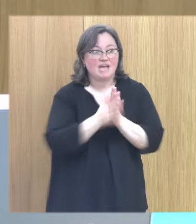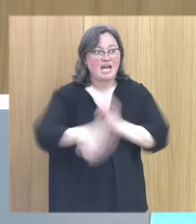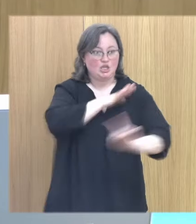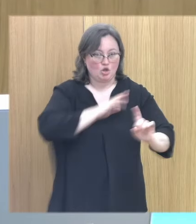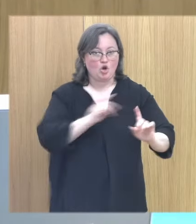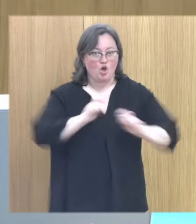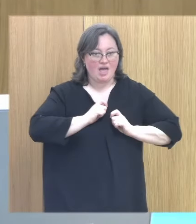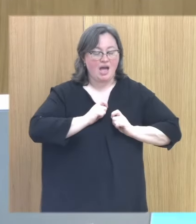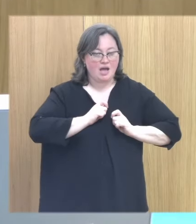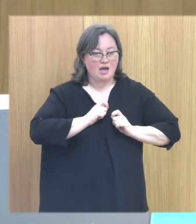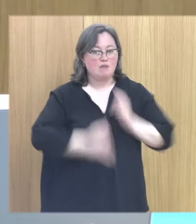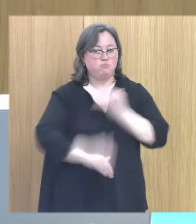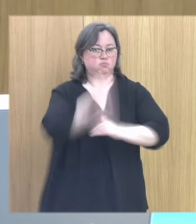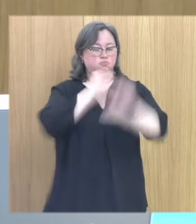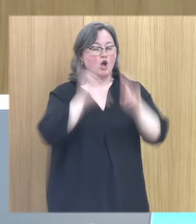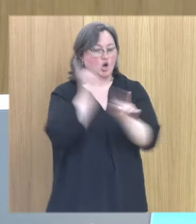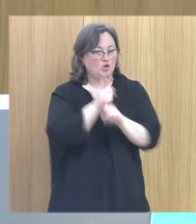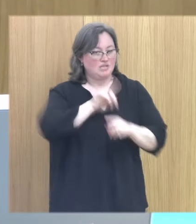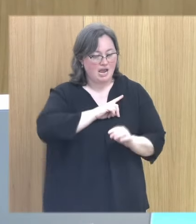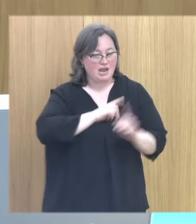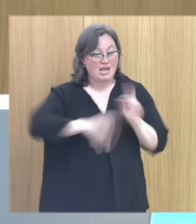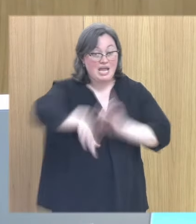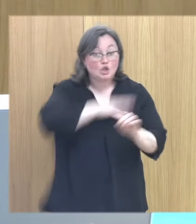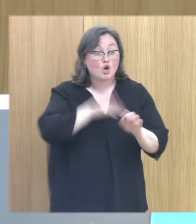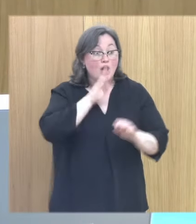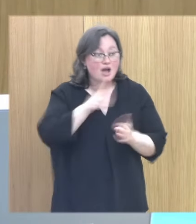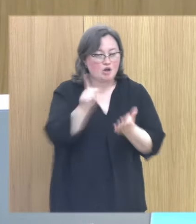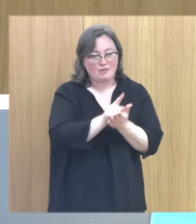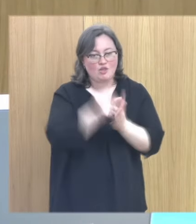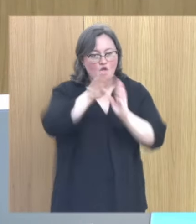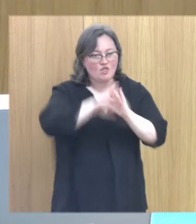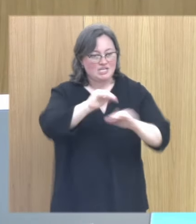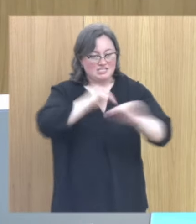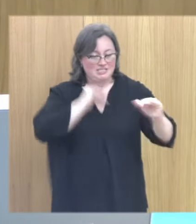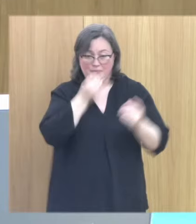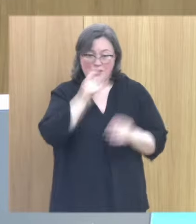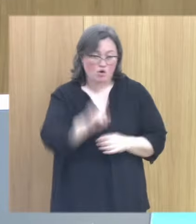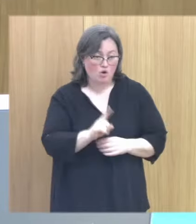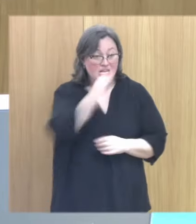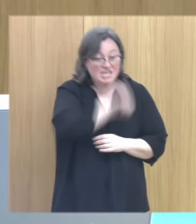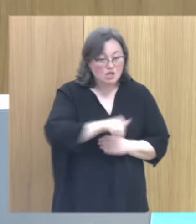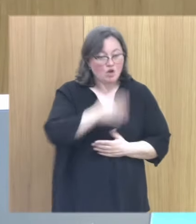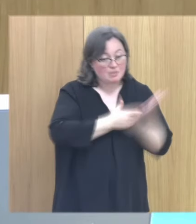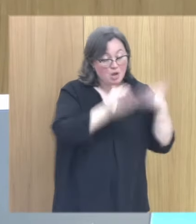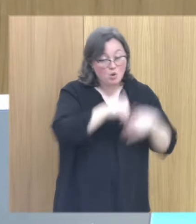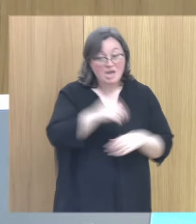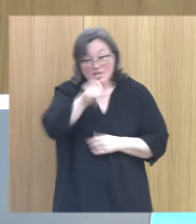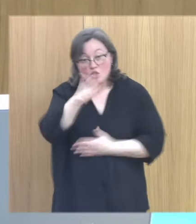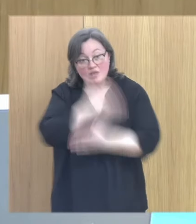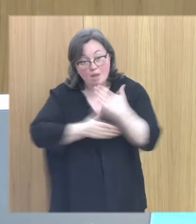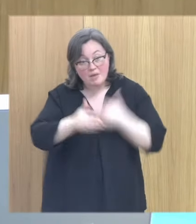y nos vuelve a que el entorno no garantiza las condiciones de la misma manera para un niño con discapacidad que para un niño sin